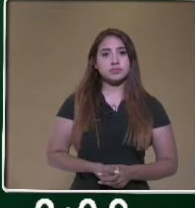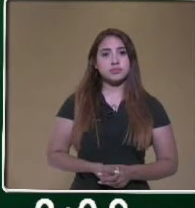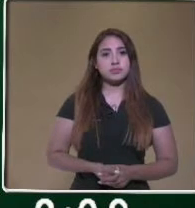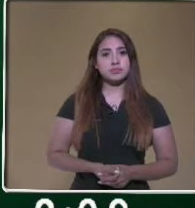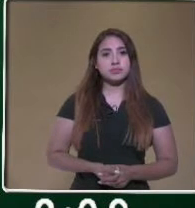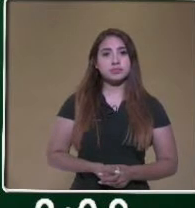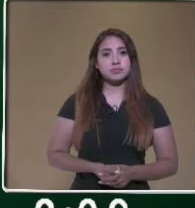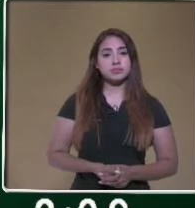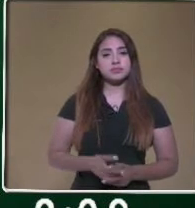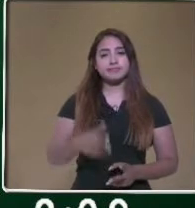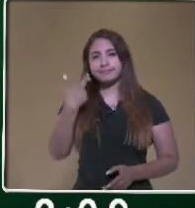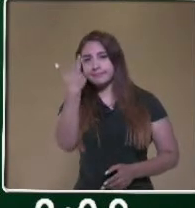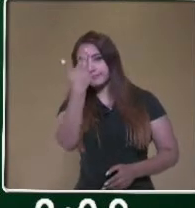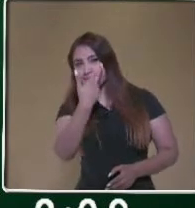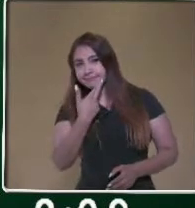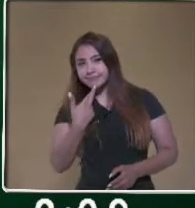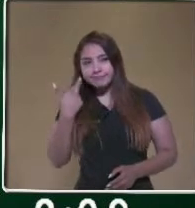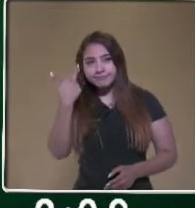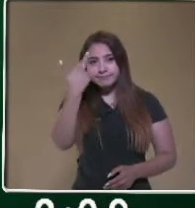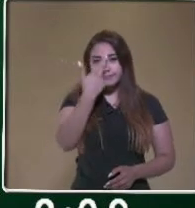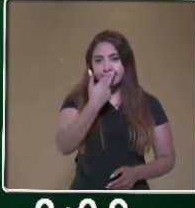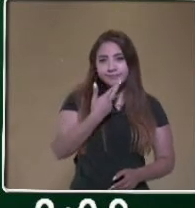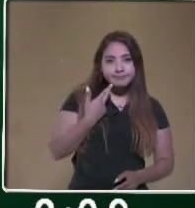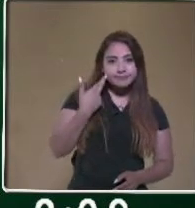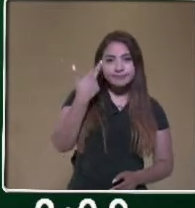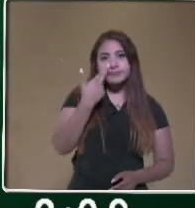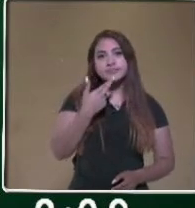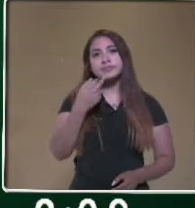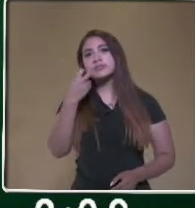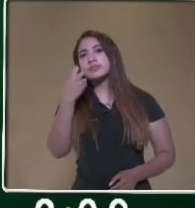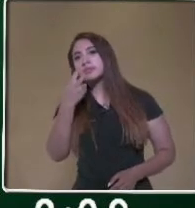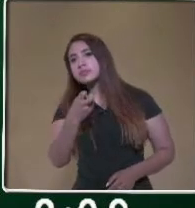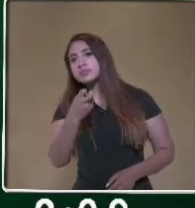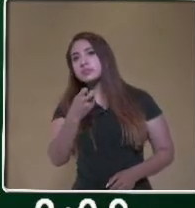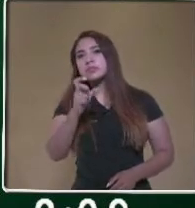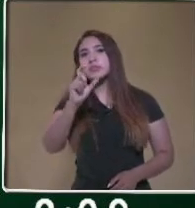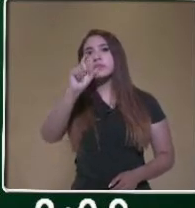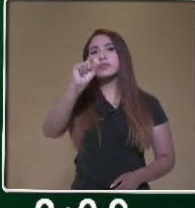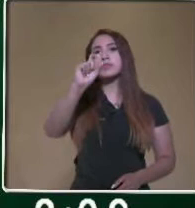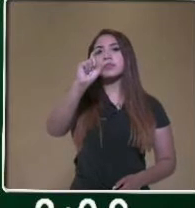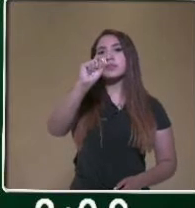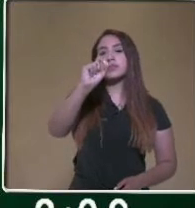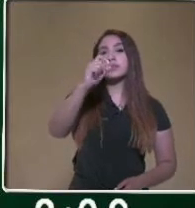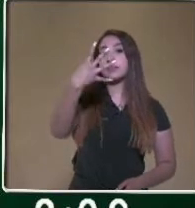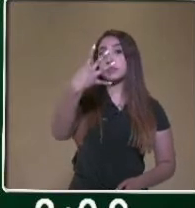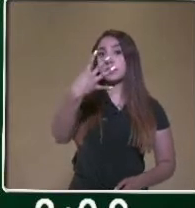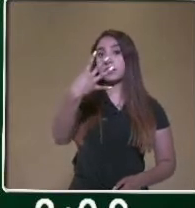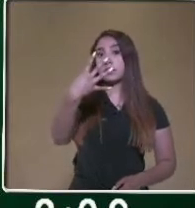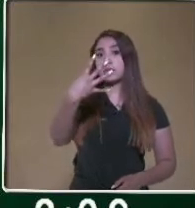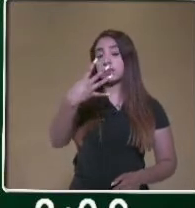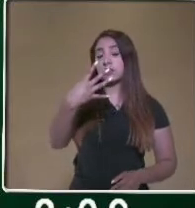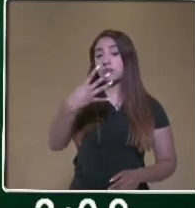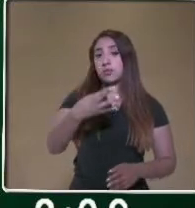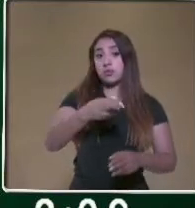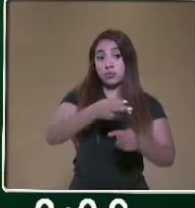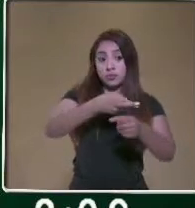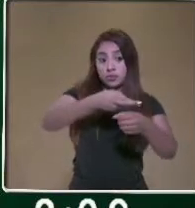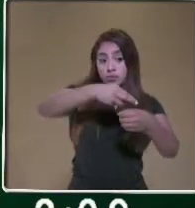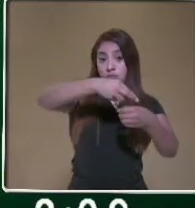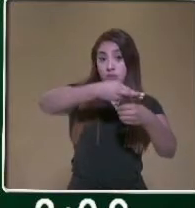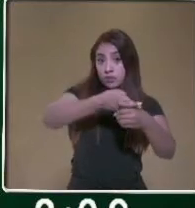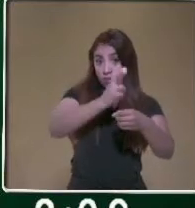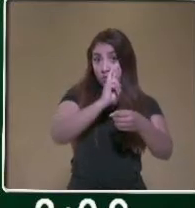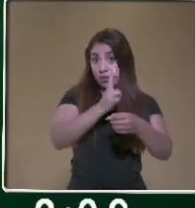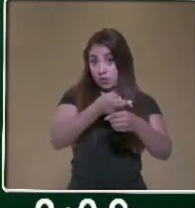analizar el problema. En este problema hay un planteamiento que implica que las 24 latas se repiten 26